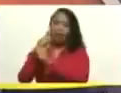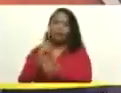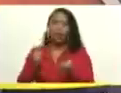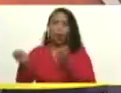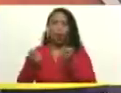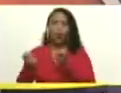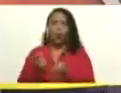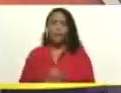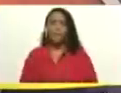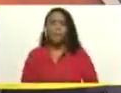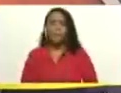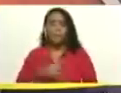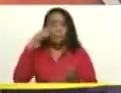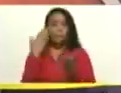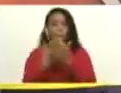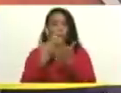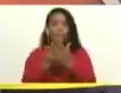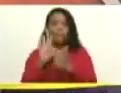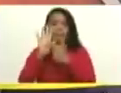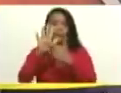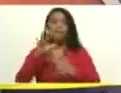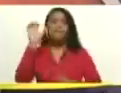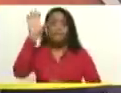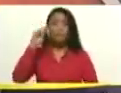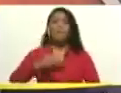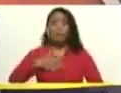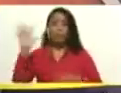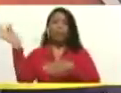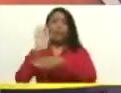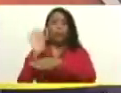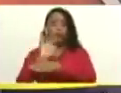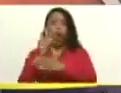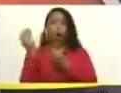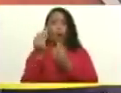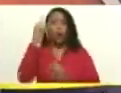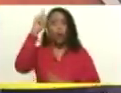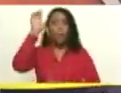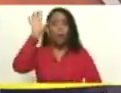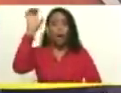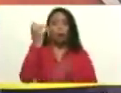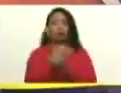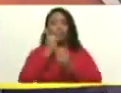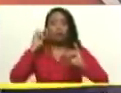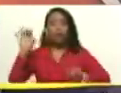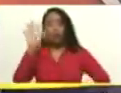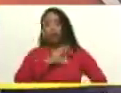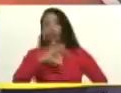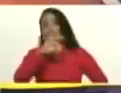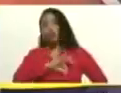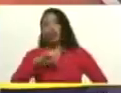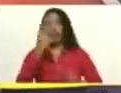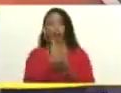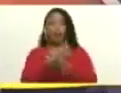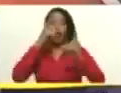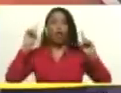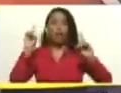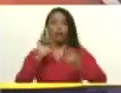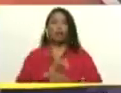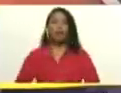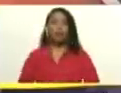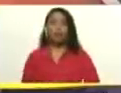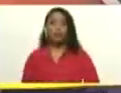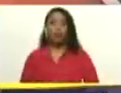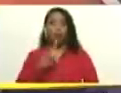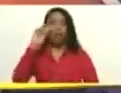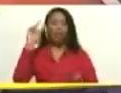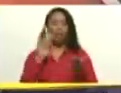Se demostró en la práctica que el país podía funcionar como un país independiente, soberano, democrático, como